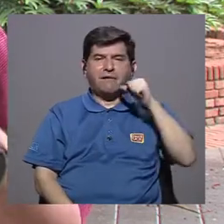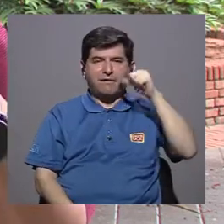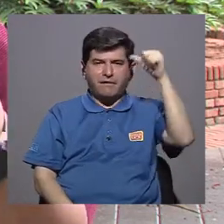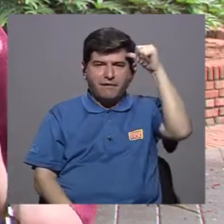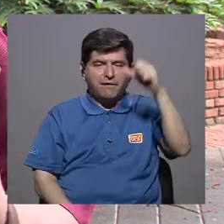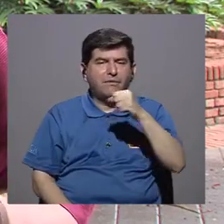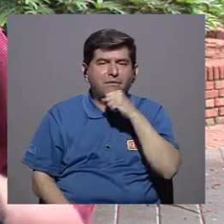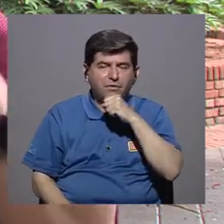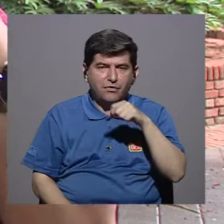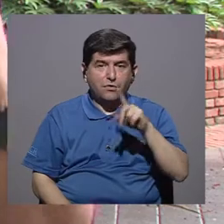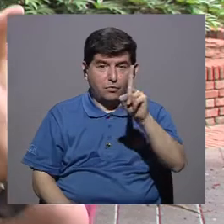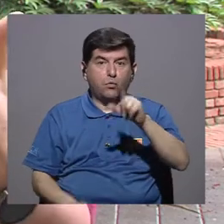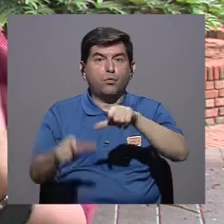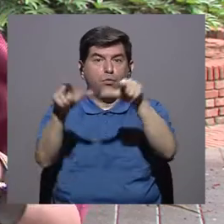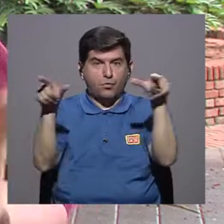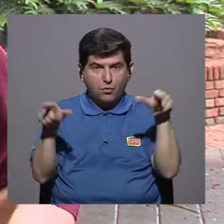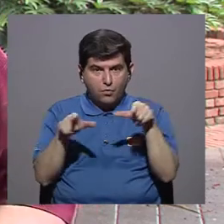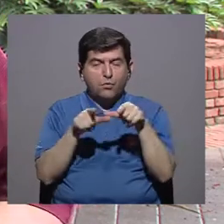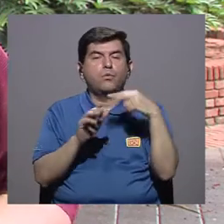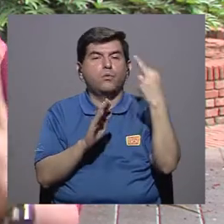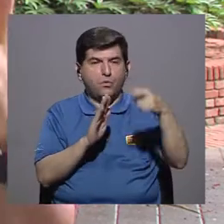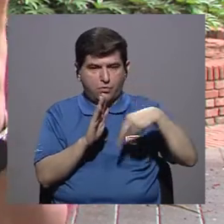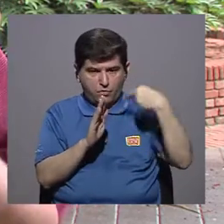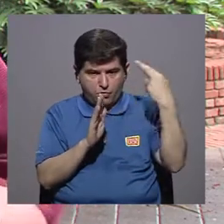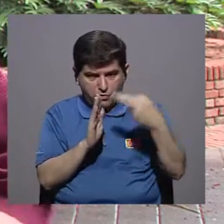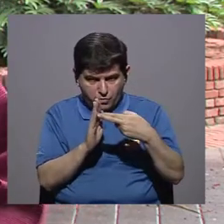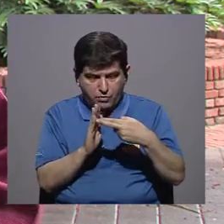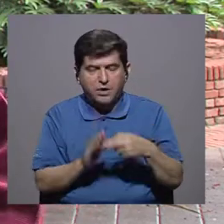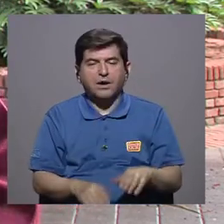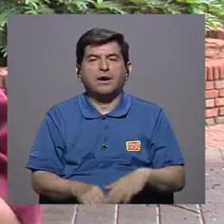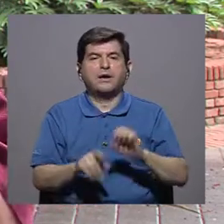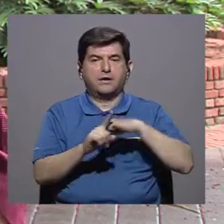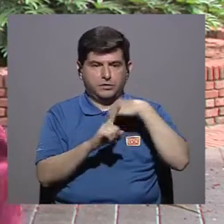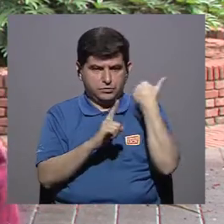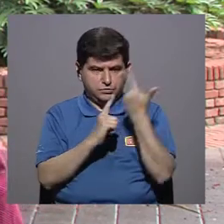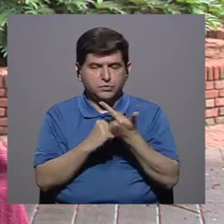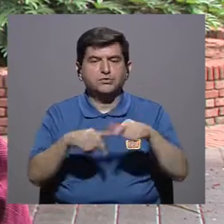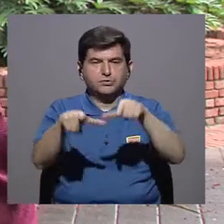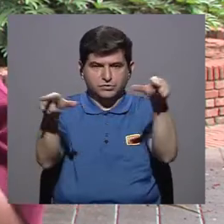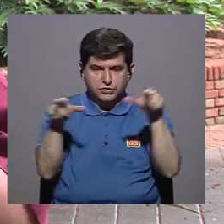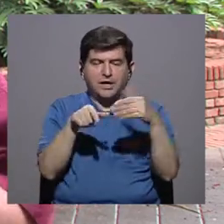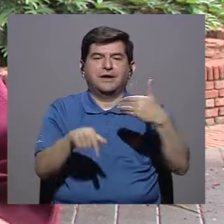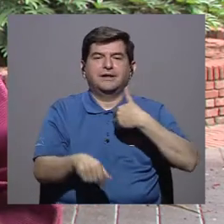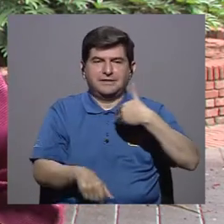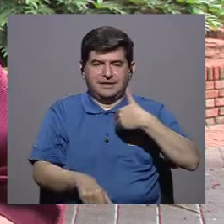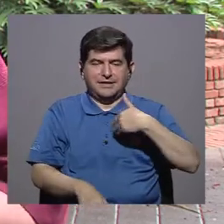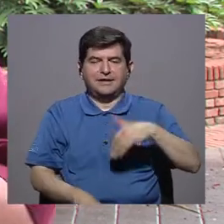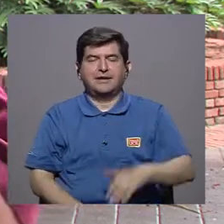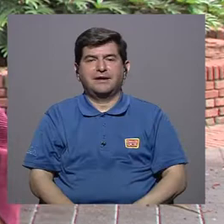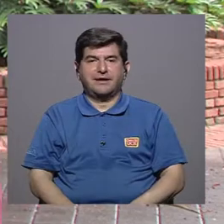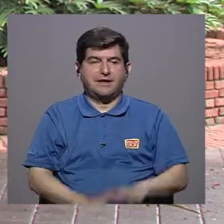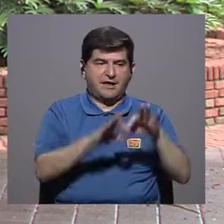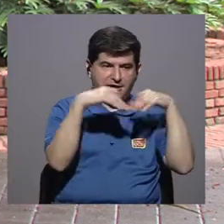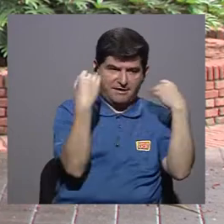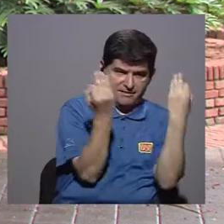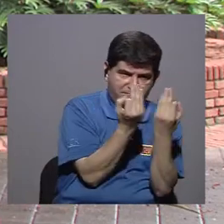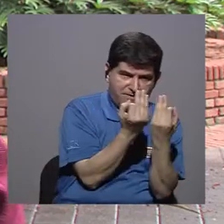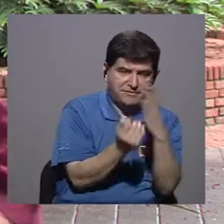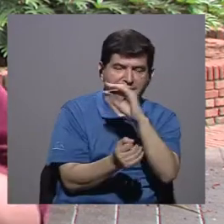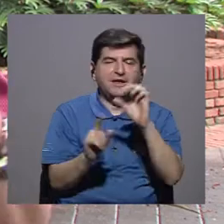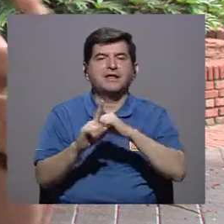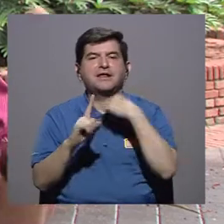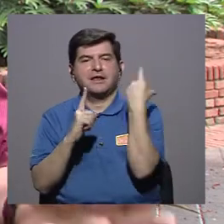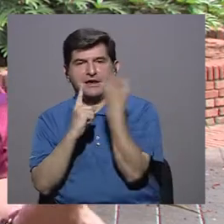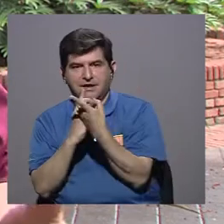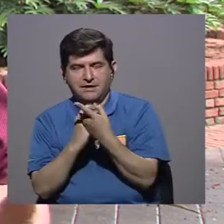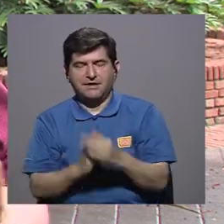los ancianos deben ocupar su papel y su posición social dentro de, por un lado la